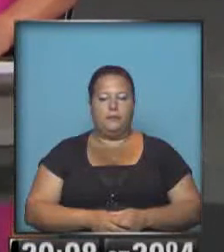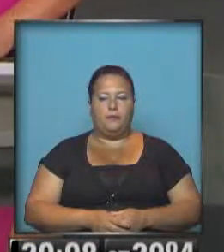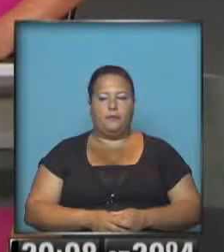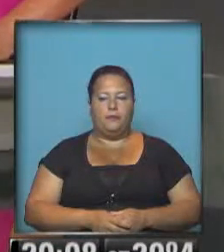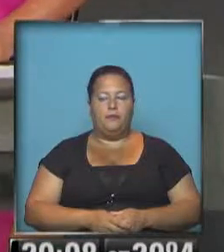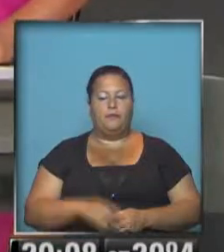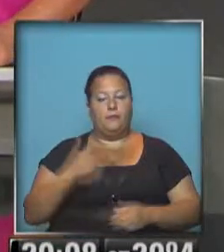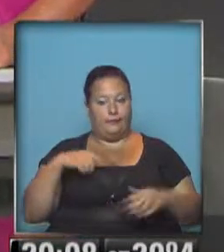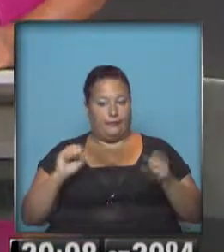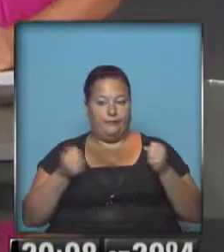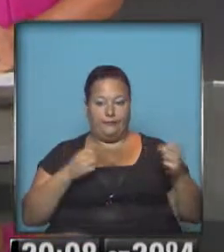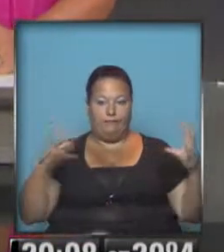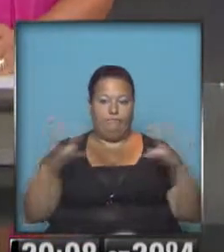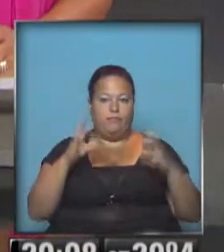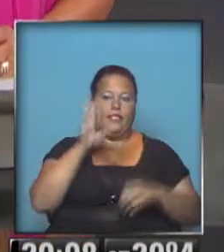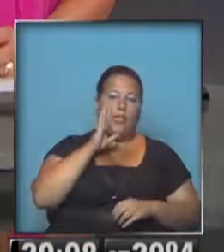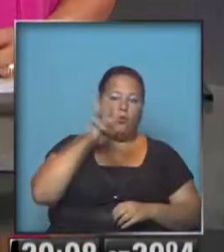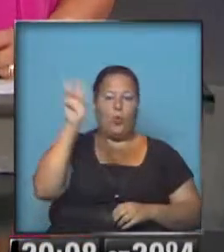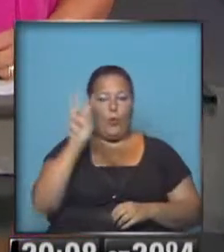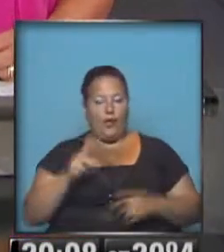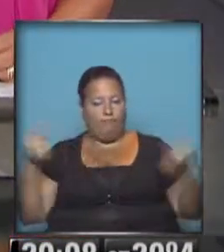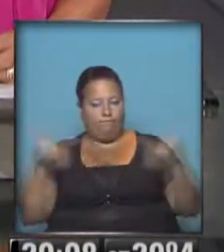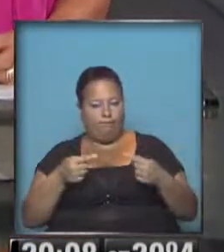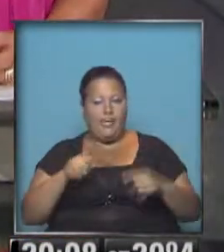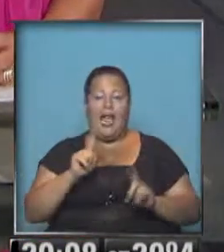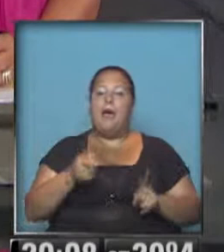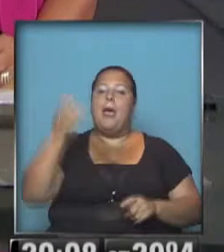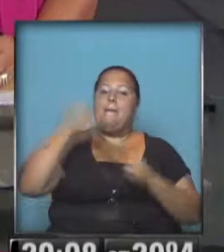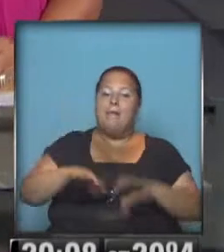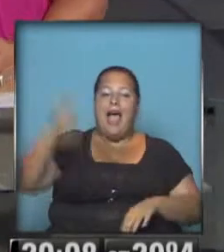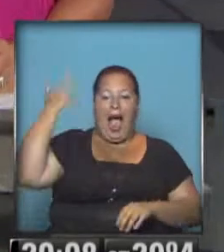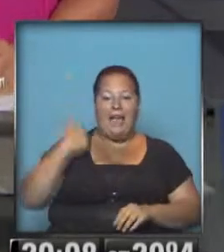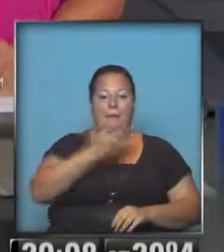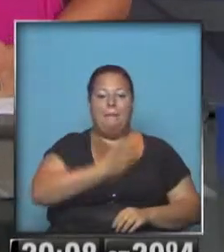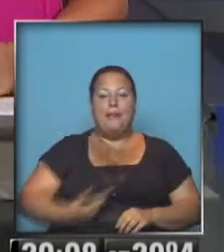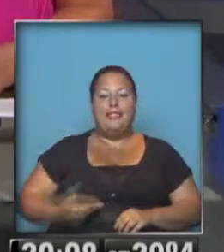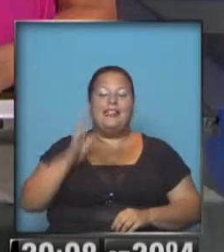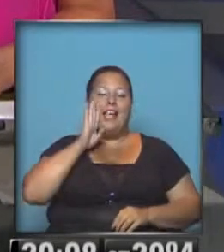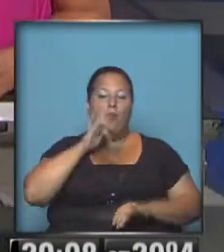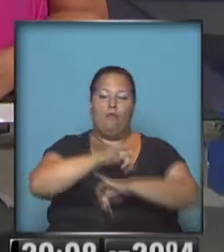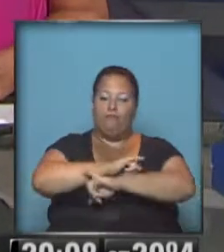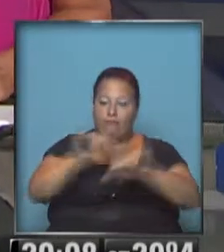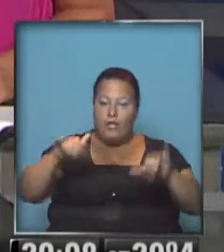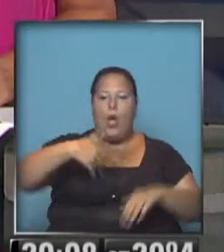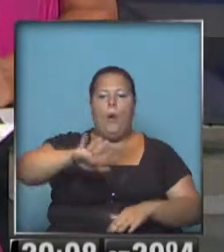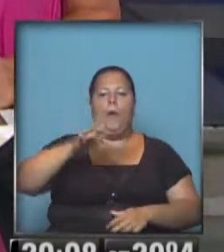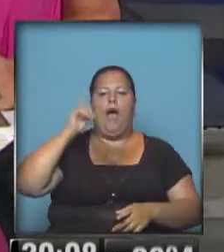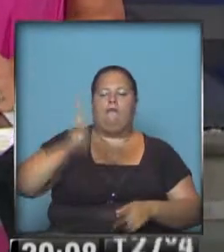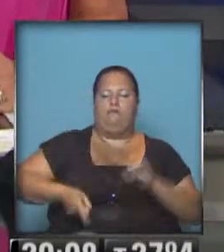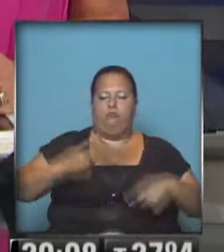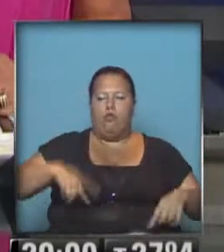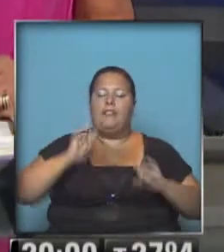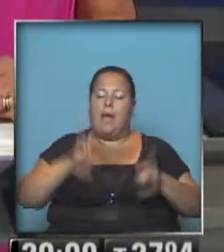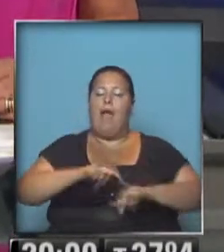Hay tensión, ¿no? Entre Estados Unidos y Venezuela. Sí, desde la jornada de ayer cuando el presidente Obama da a conocer que va a tomar medidas, pero